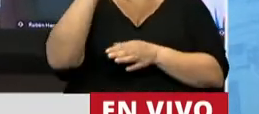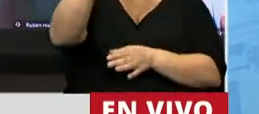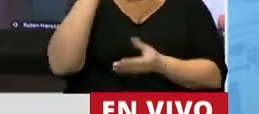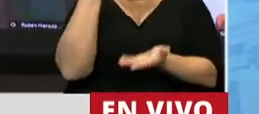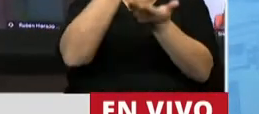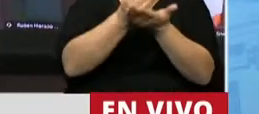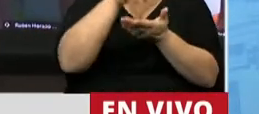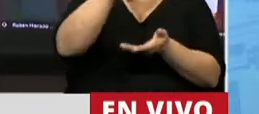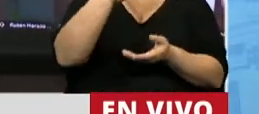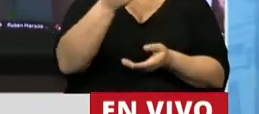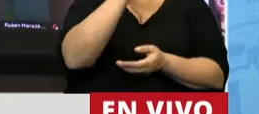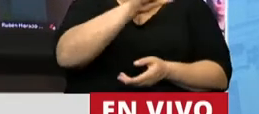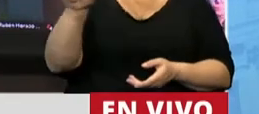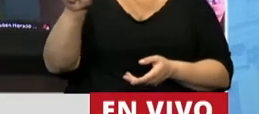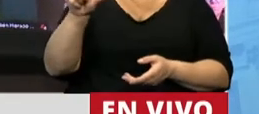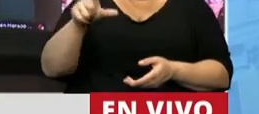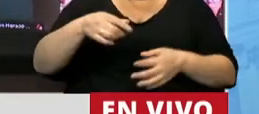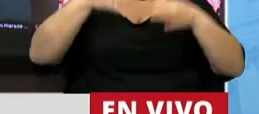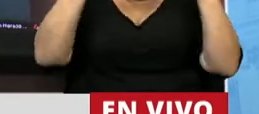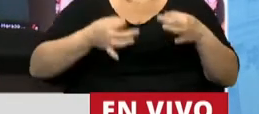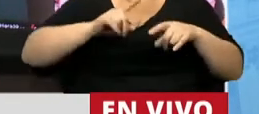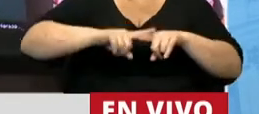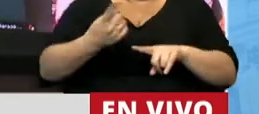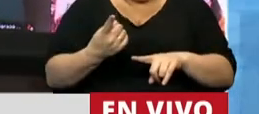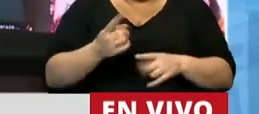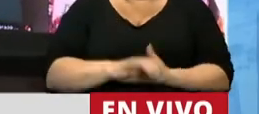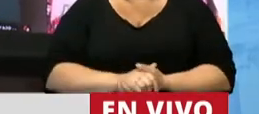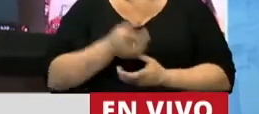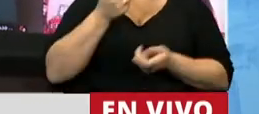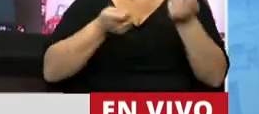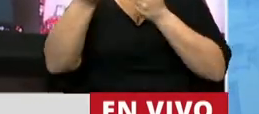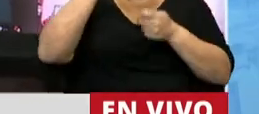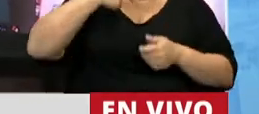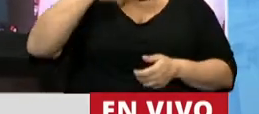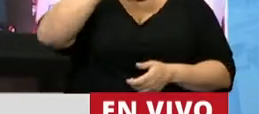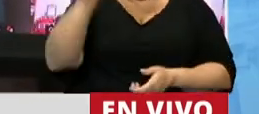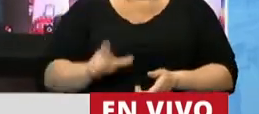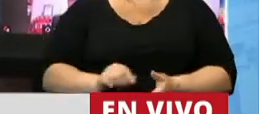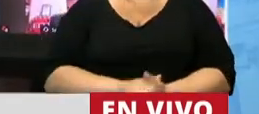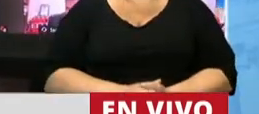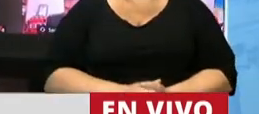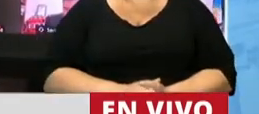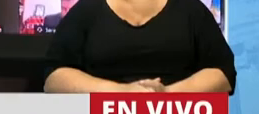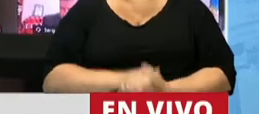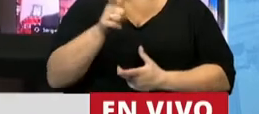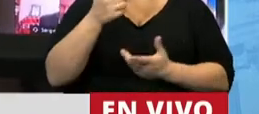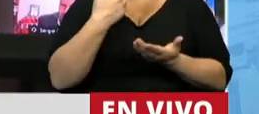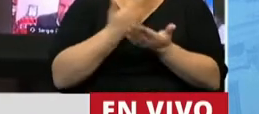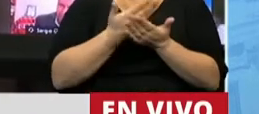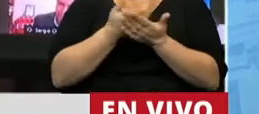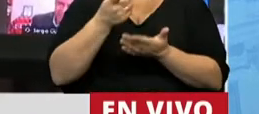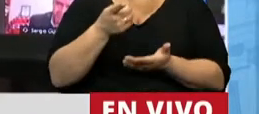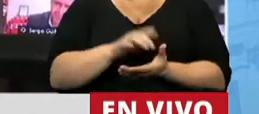en los términos de un rol netamente político y de gestión en nuestro país. Es una iniciativa